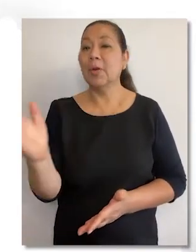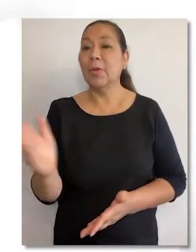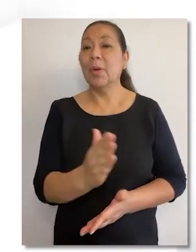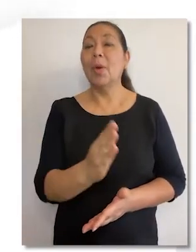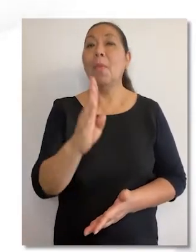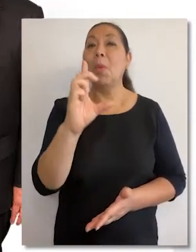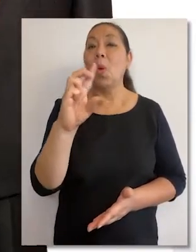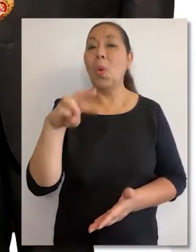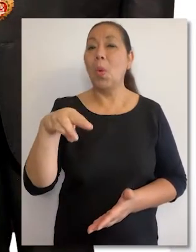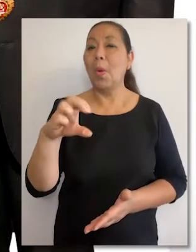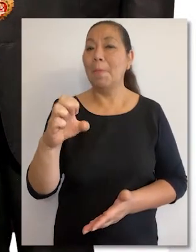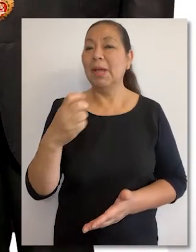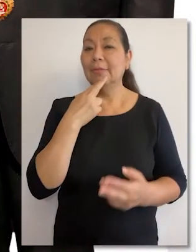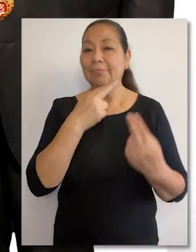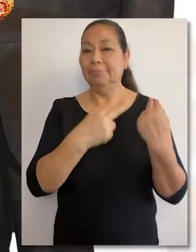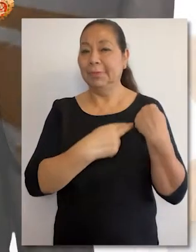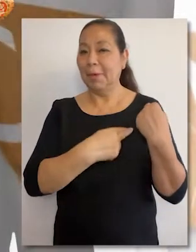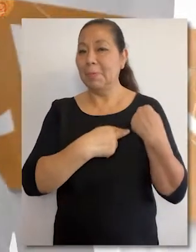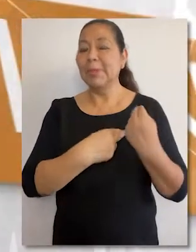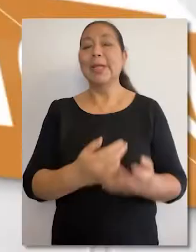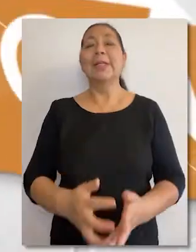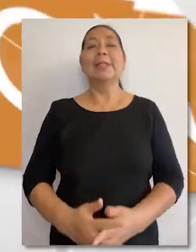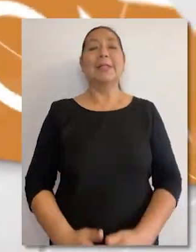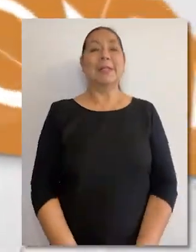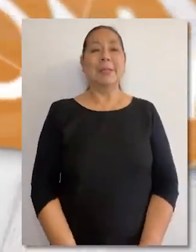Ferrero Costa y Ernesto Blume Fortini.